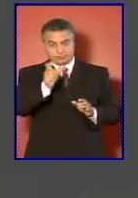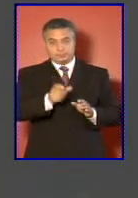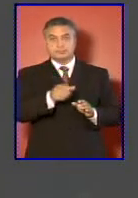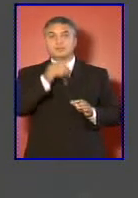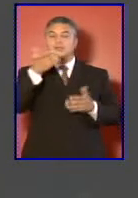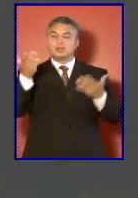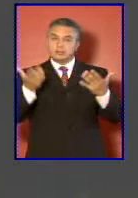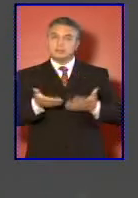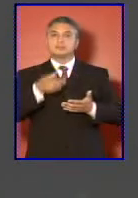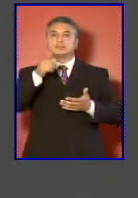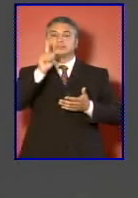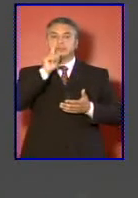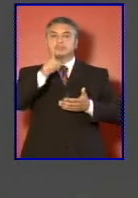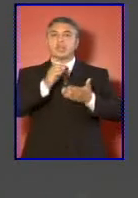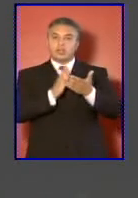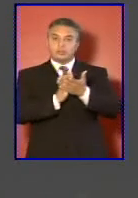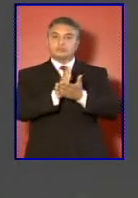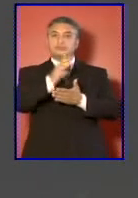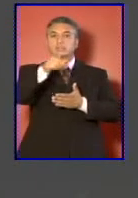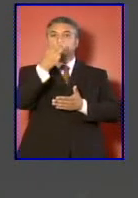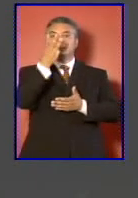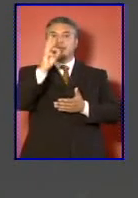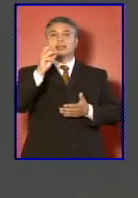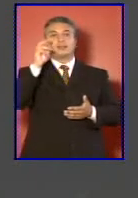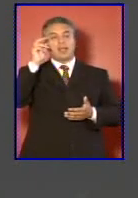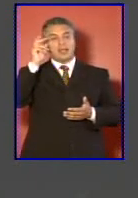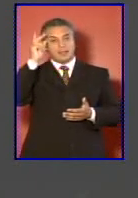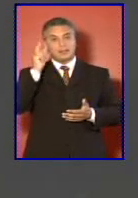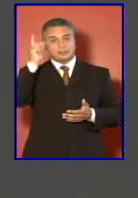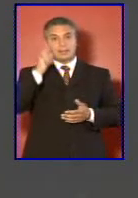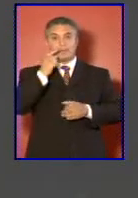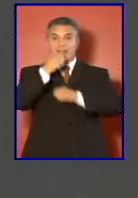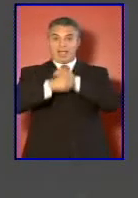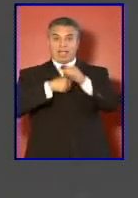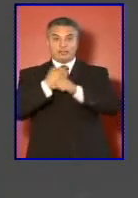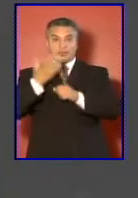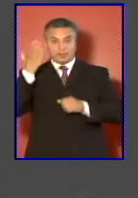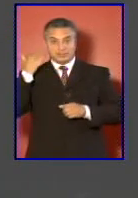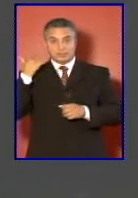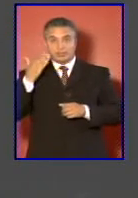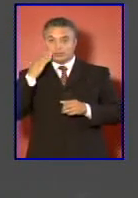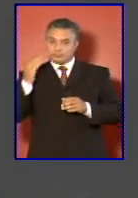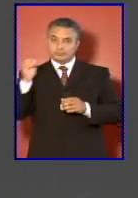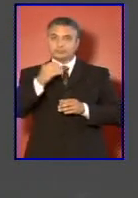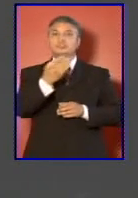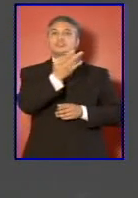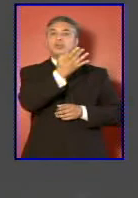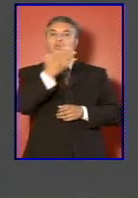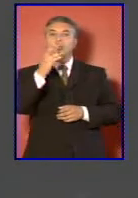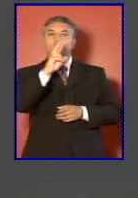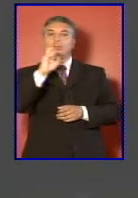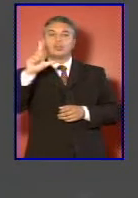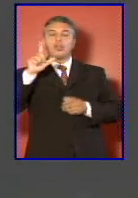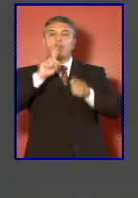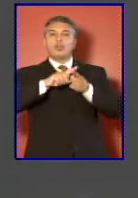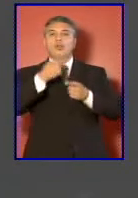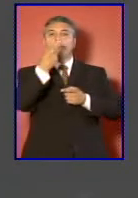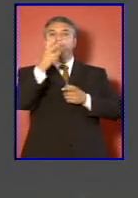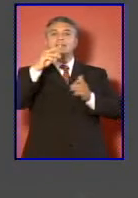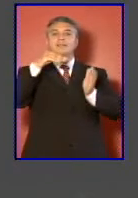ley a contar del 30 de diciembre del año pasado y rola bajo el número de la ley 20